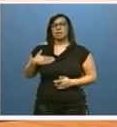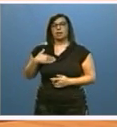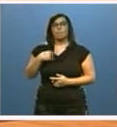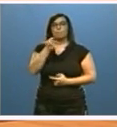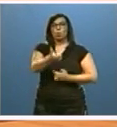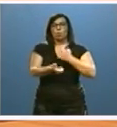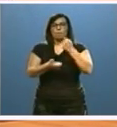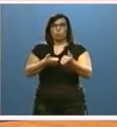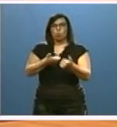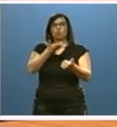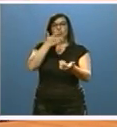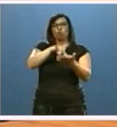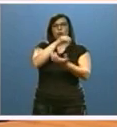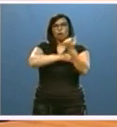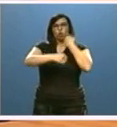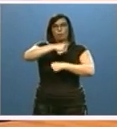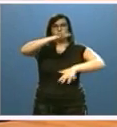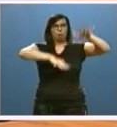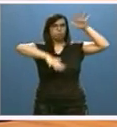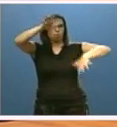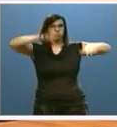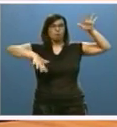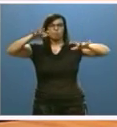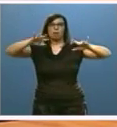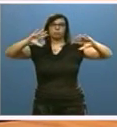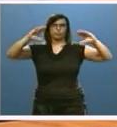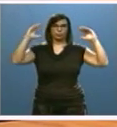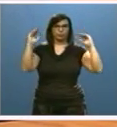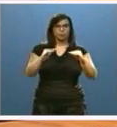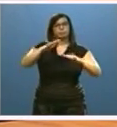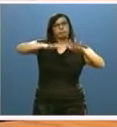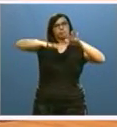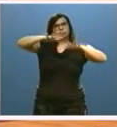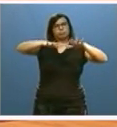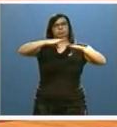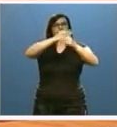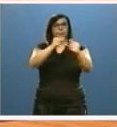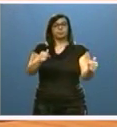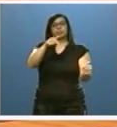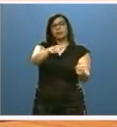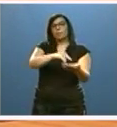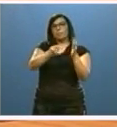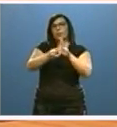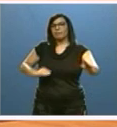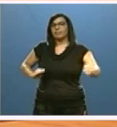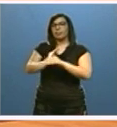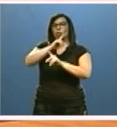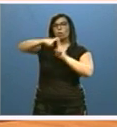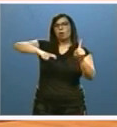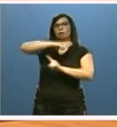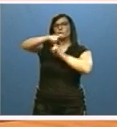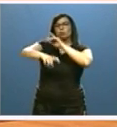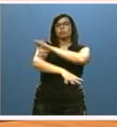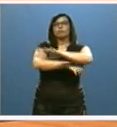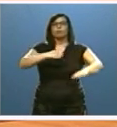los desequilibrios económicos y demográficos. Dicho plan será financiado anualmente con cargo al